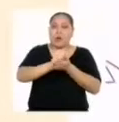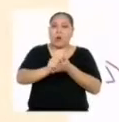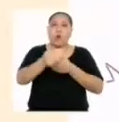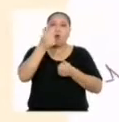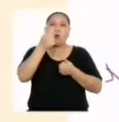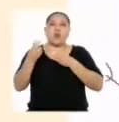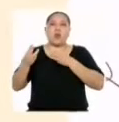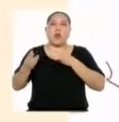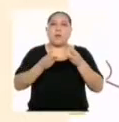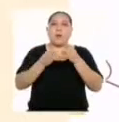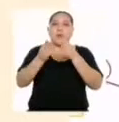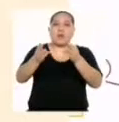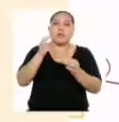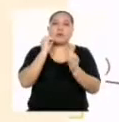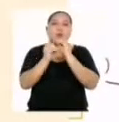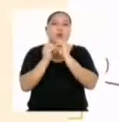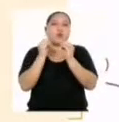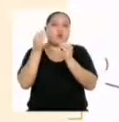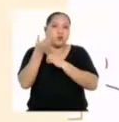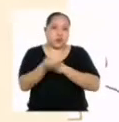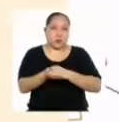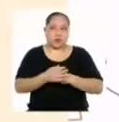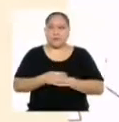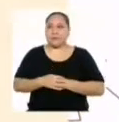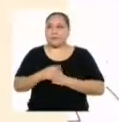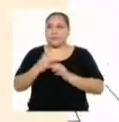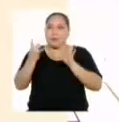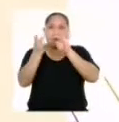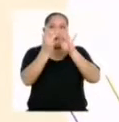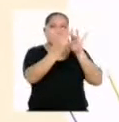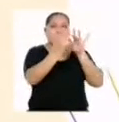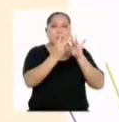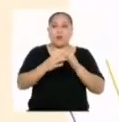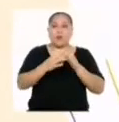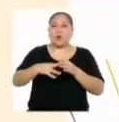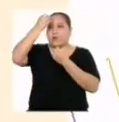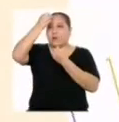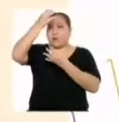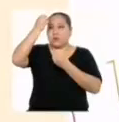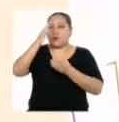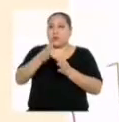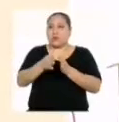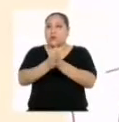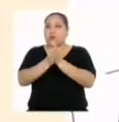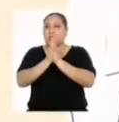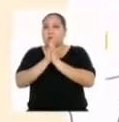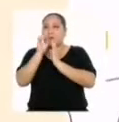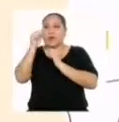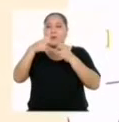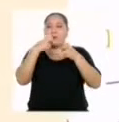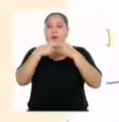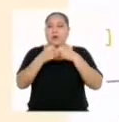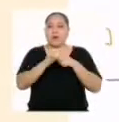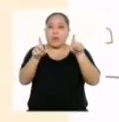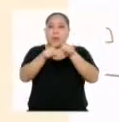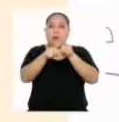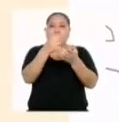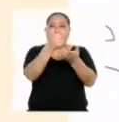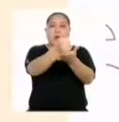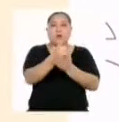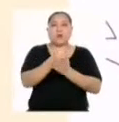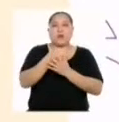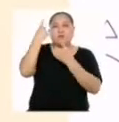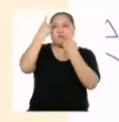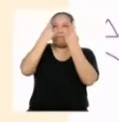procedimientos a realizar para la resolución de la situación, conectando los datos con la condición que nos pide el problema. También nos ayuda a